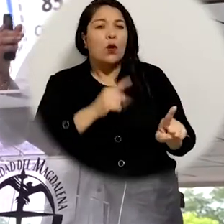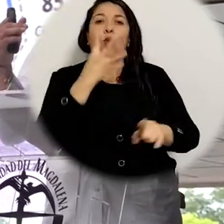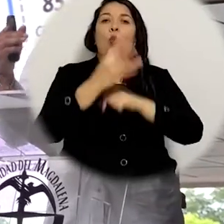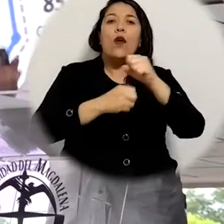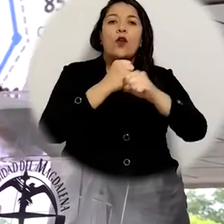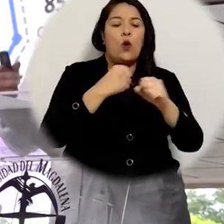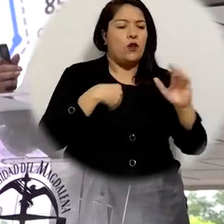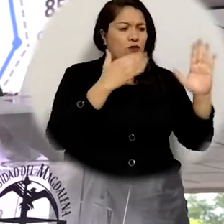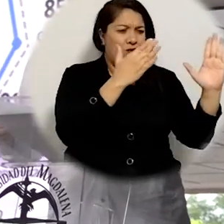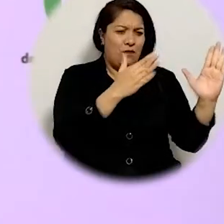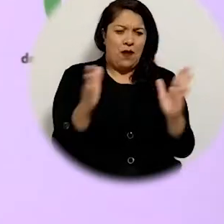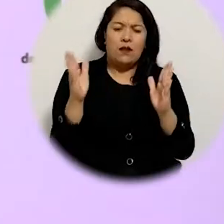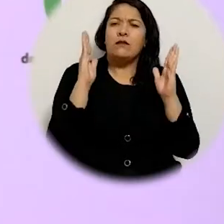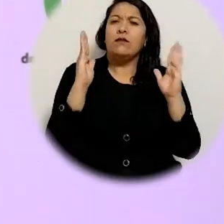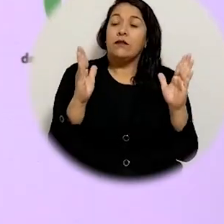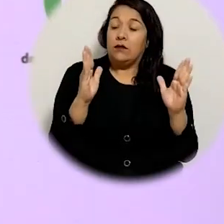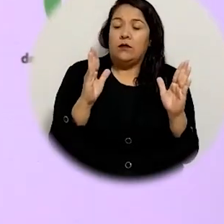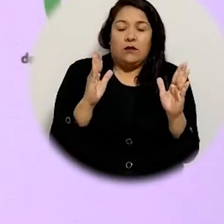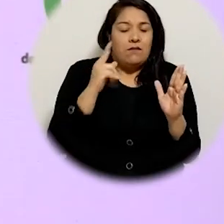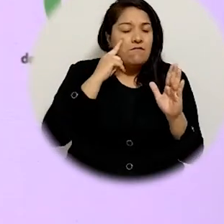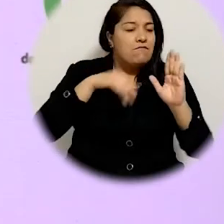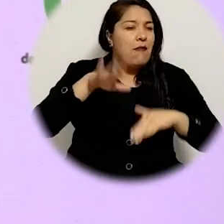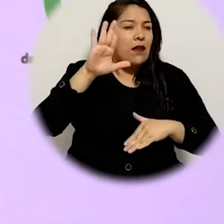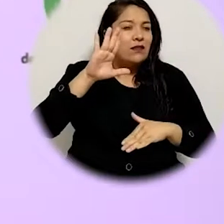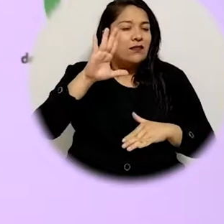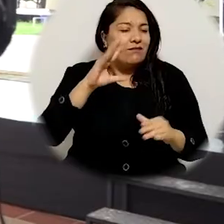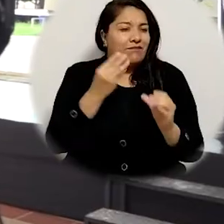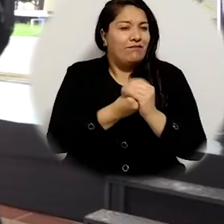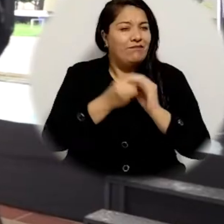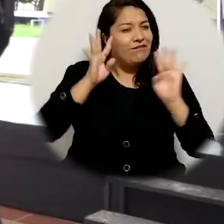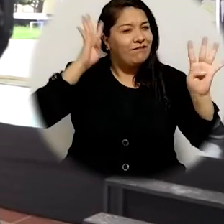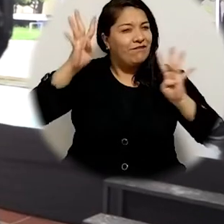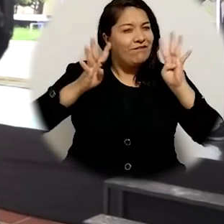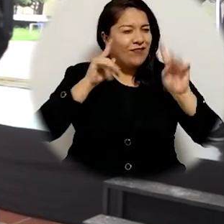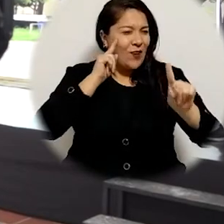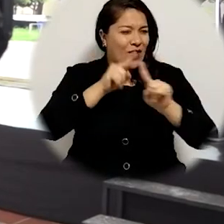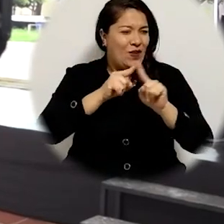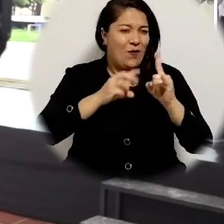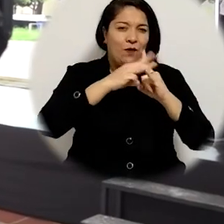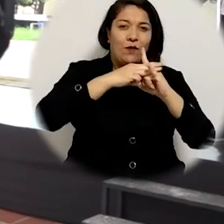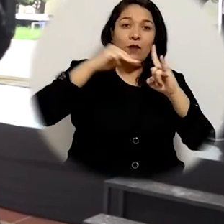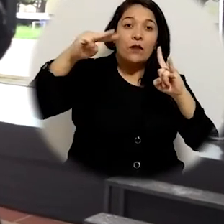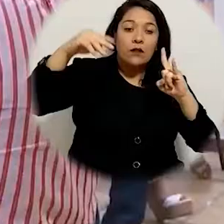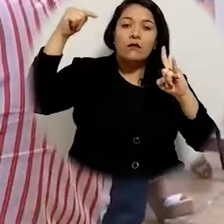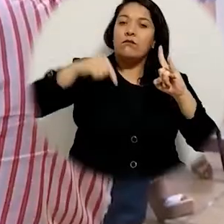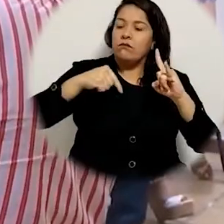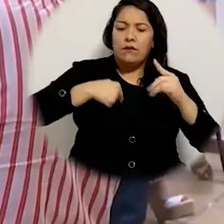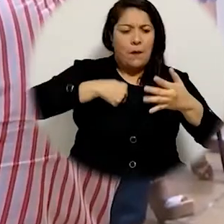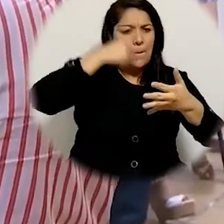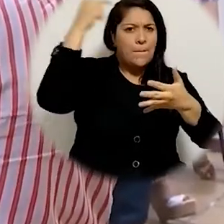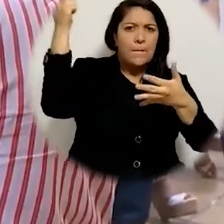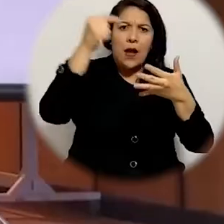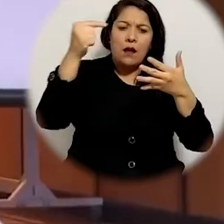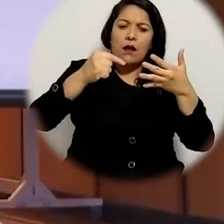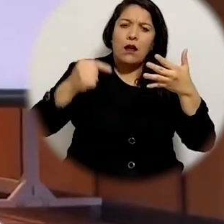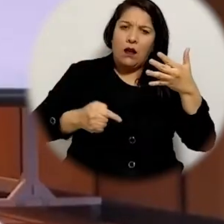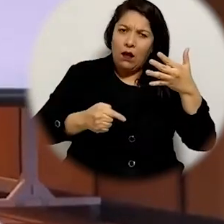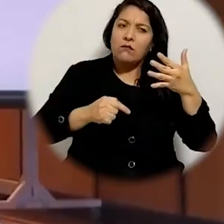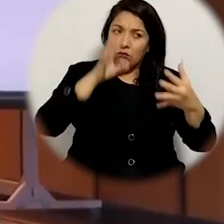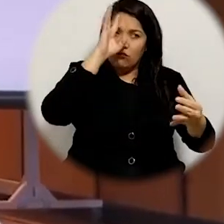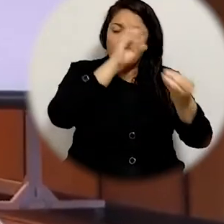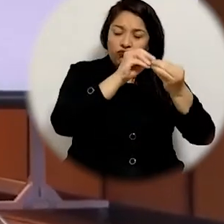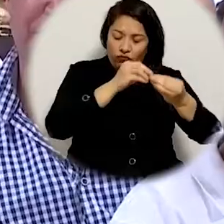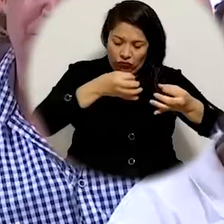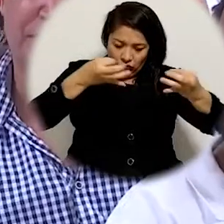logros y metas alcanzados durante los cuatro años del plan de gobierno por una universidad más incluyente e innovadora en los que la alma